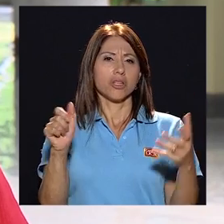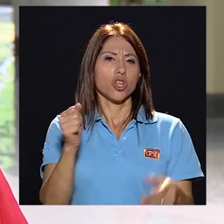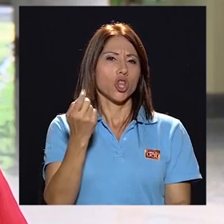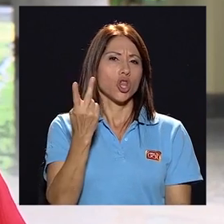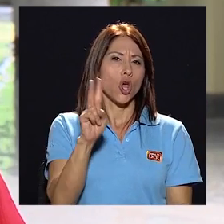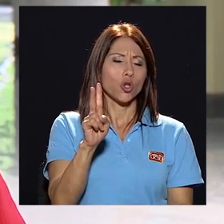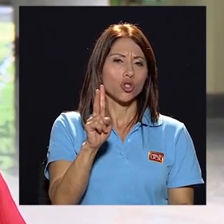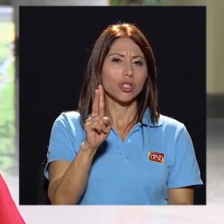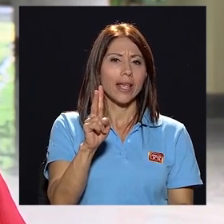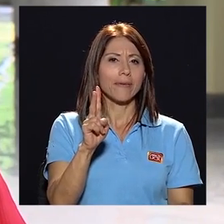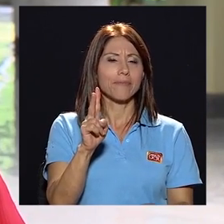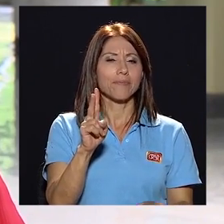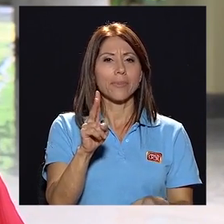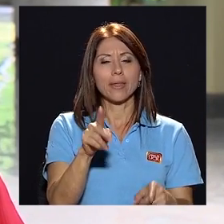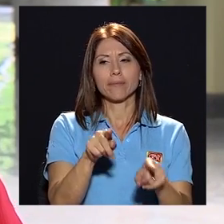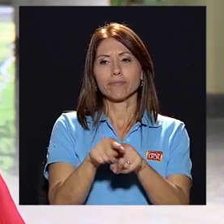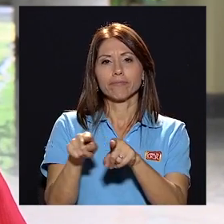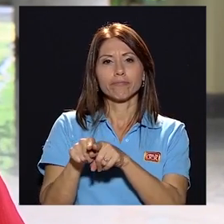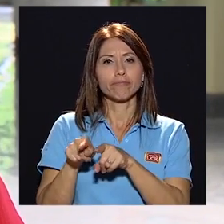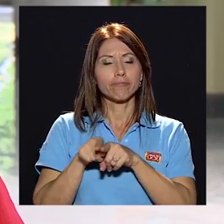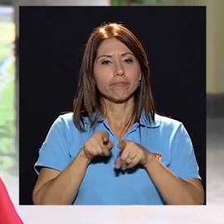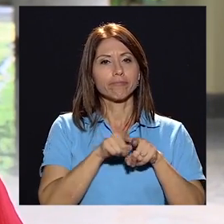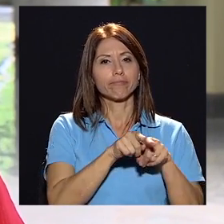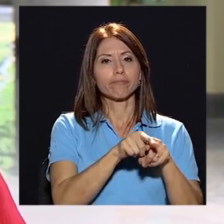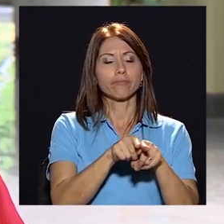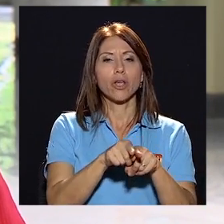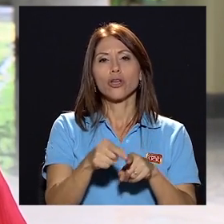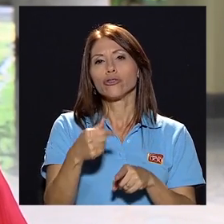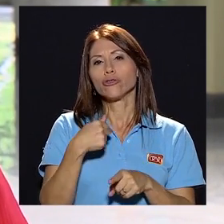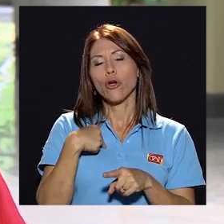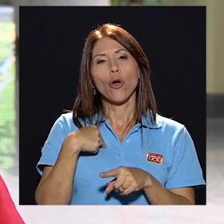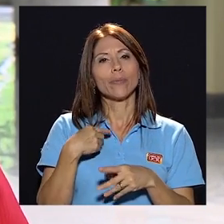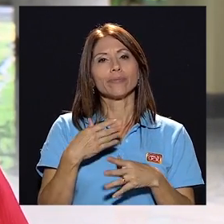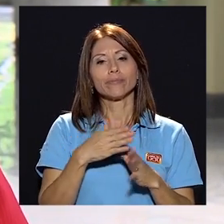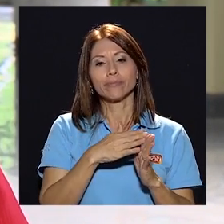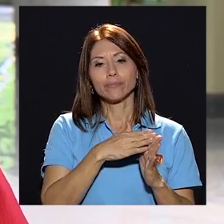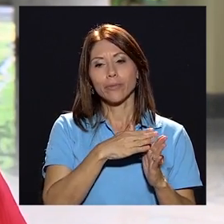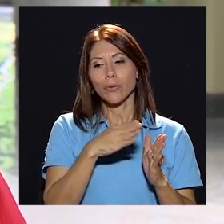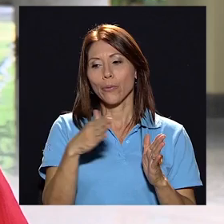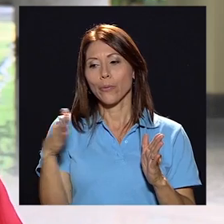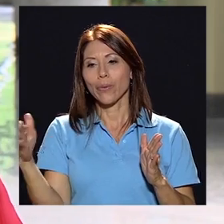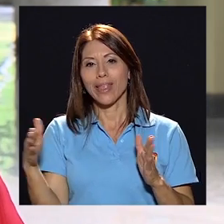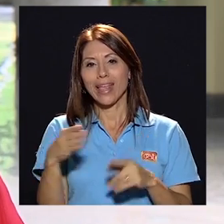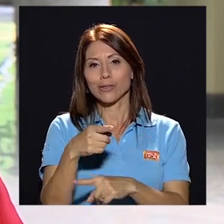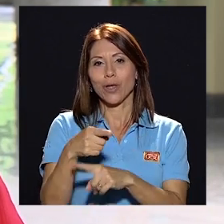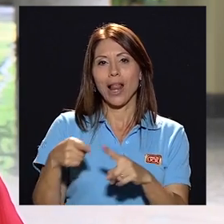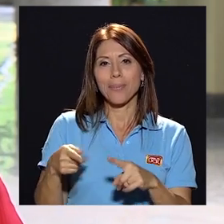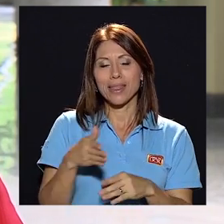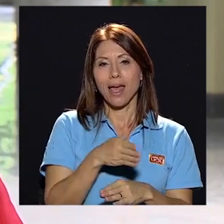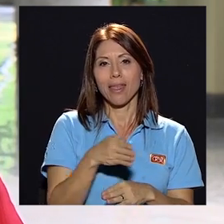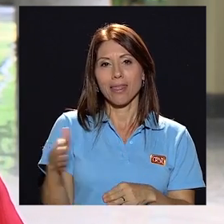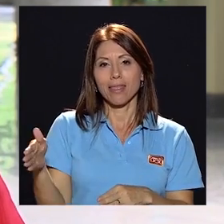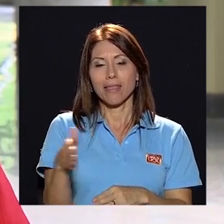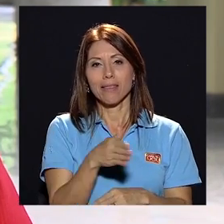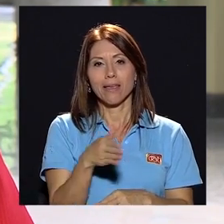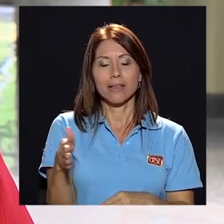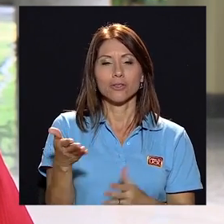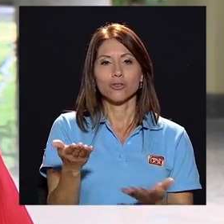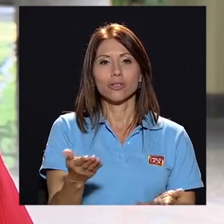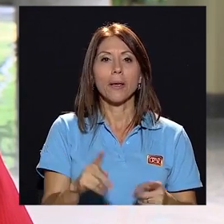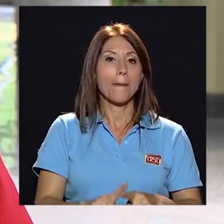de 12 hijos, ¿verdad? Yo soy, estoy en la mitad de ellos,